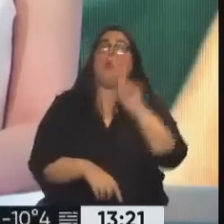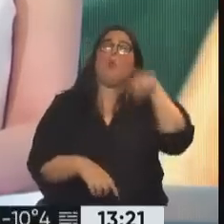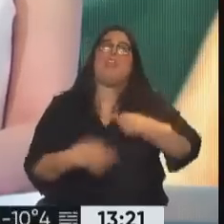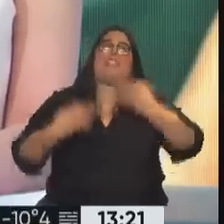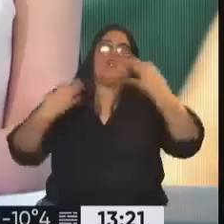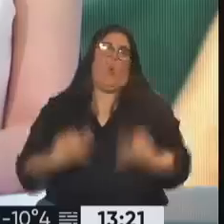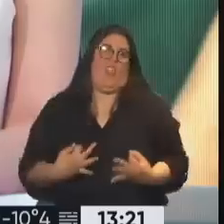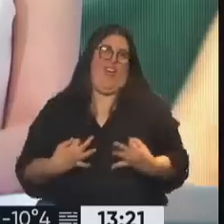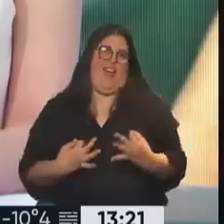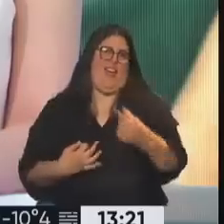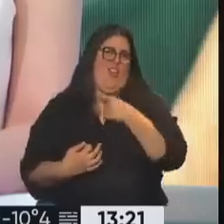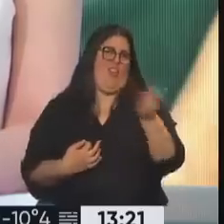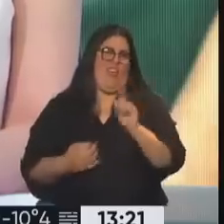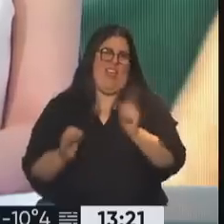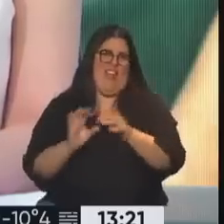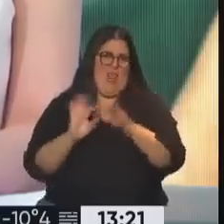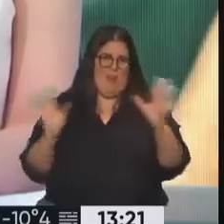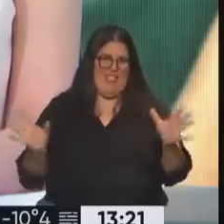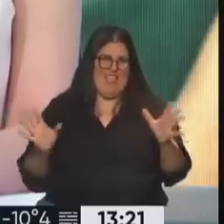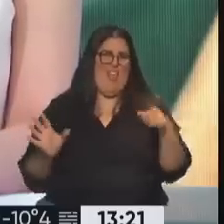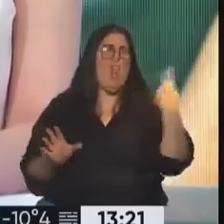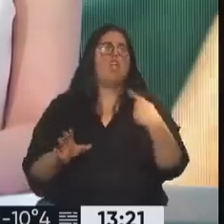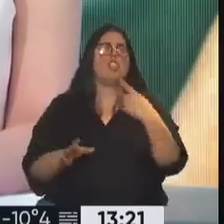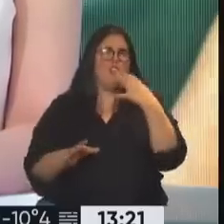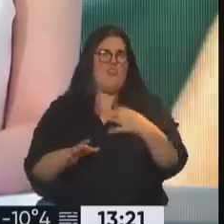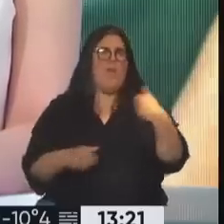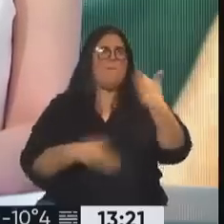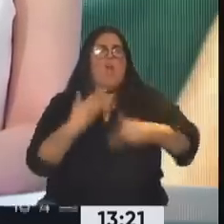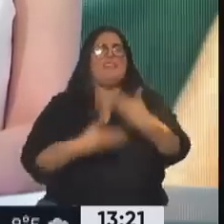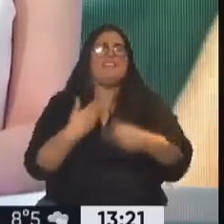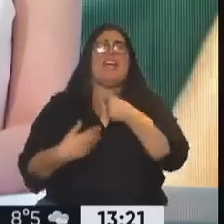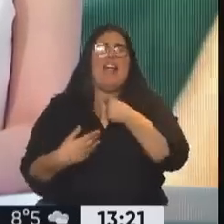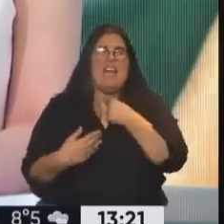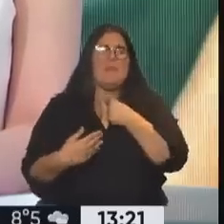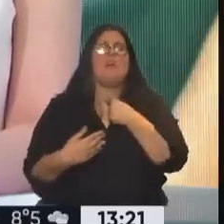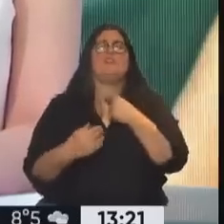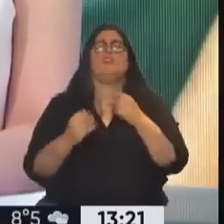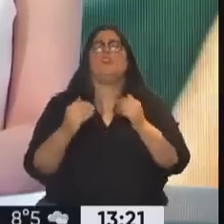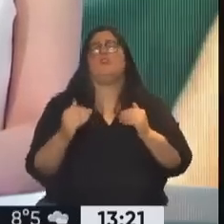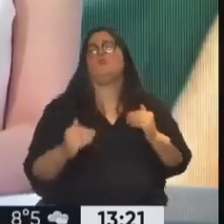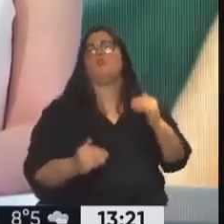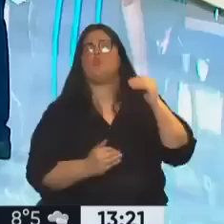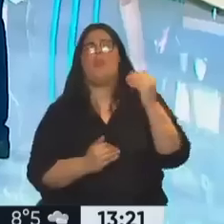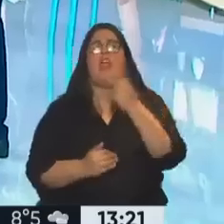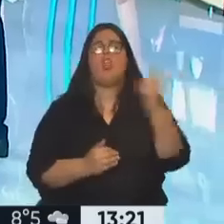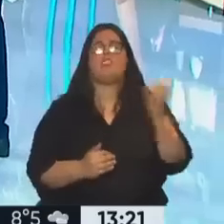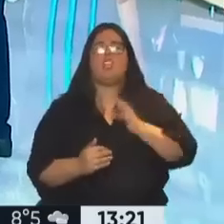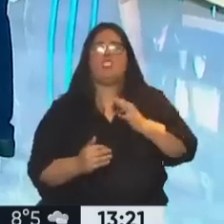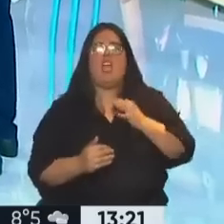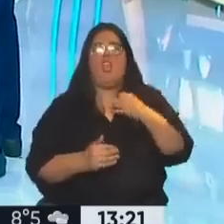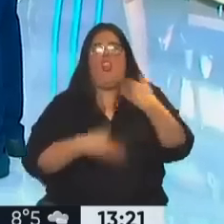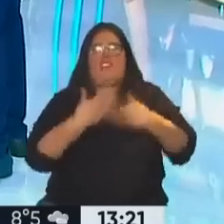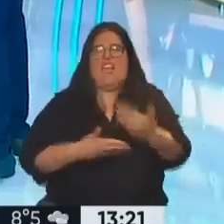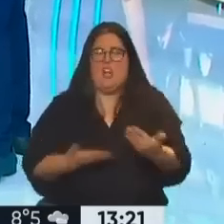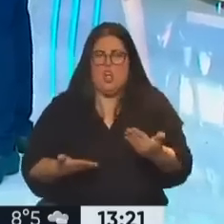realidad. Eso es que tenemos que enfrentar los progresistas si realmente queremos superar 200 años de su desarrollo. Dicho esto,